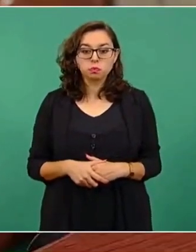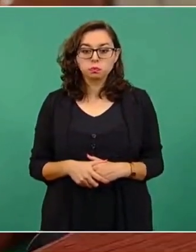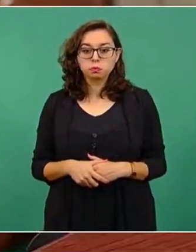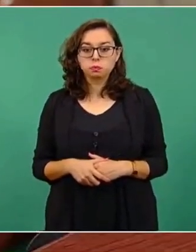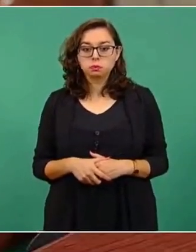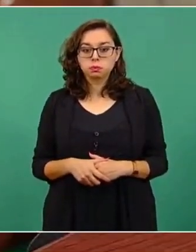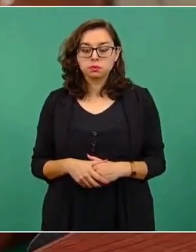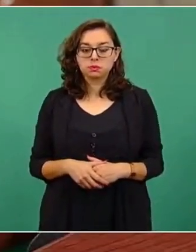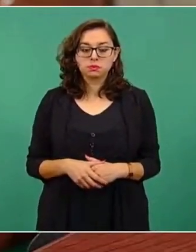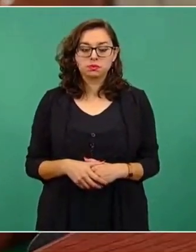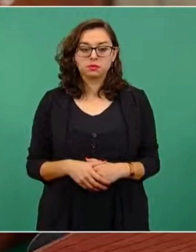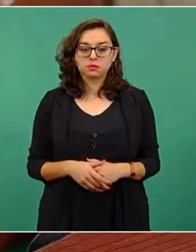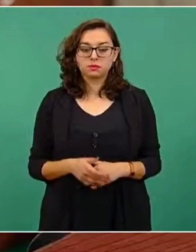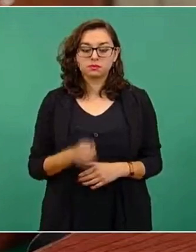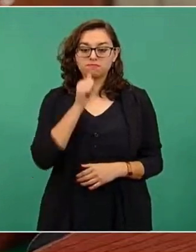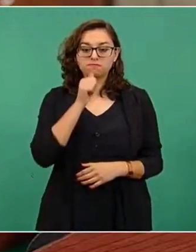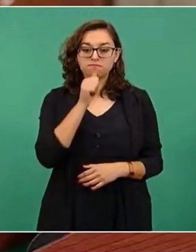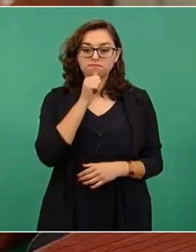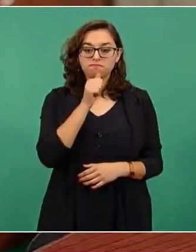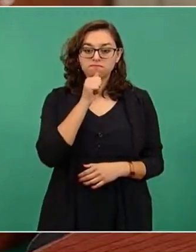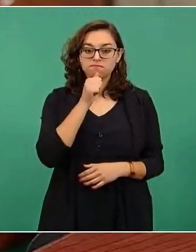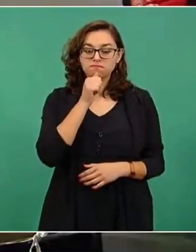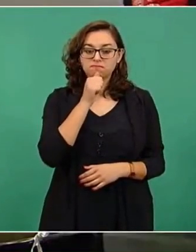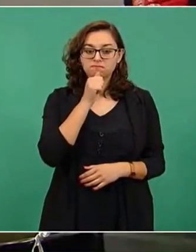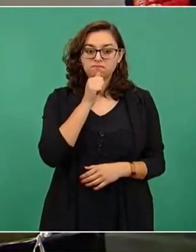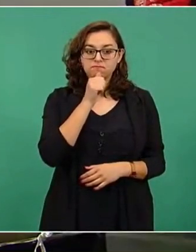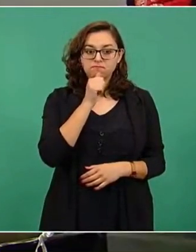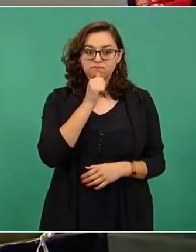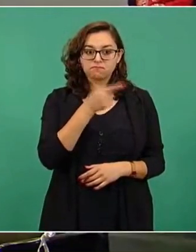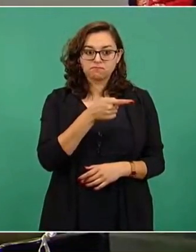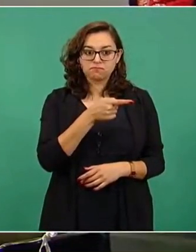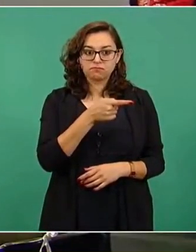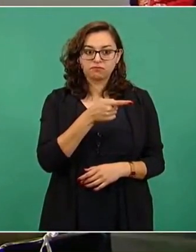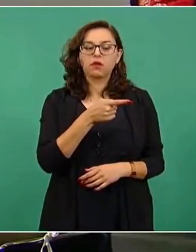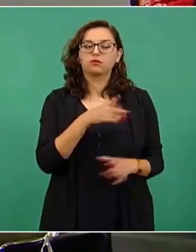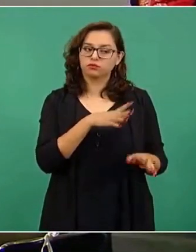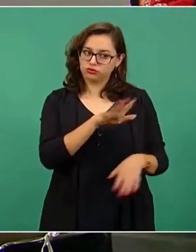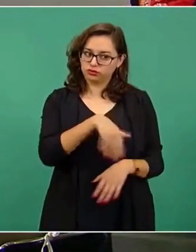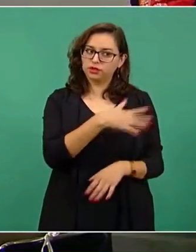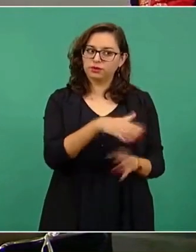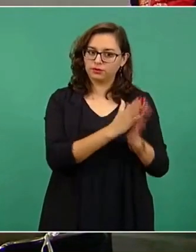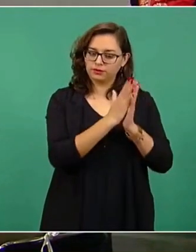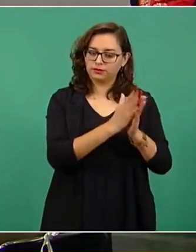necesitan pronósticos, pero se la conseguimos.